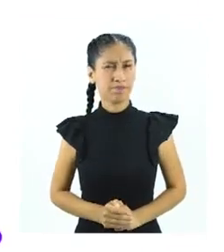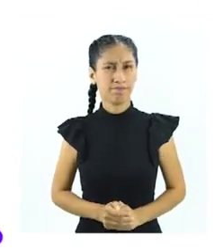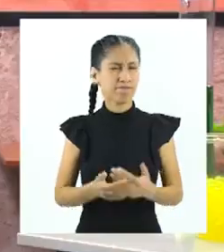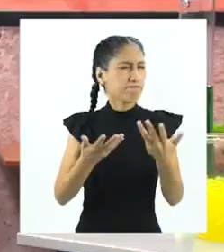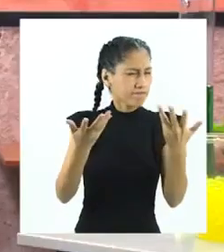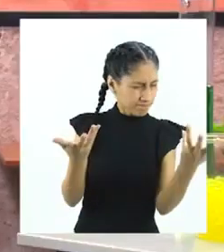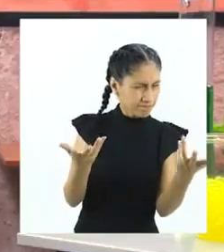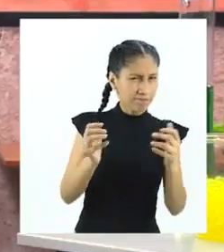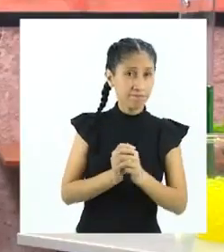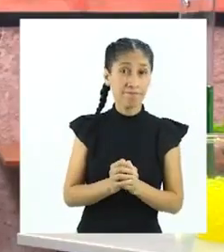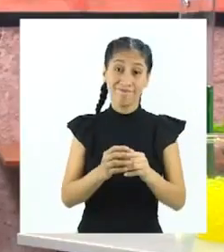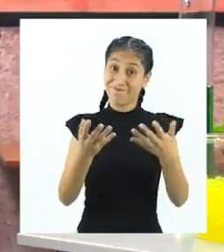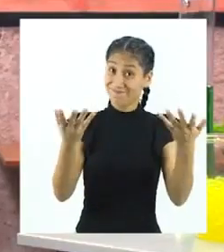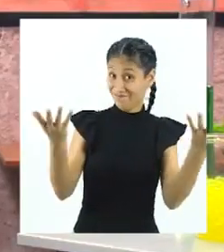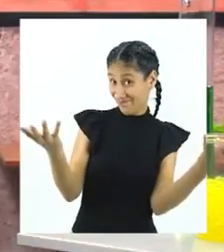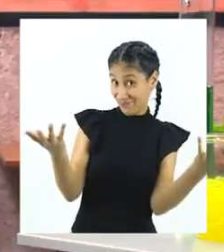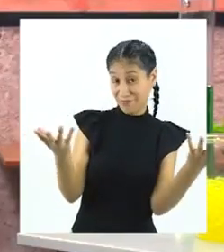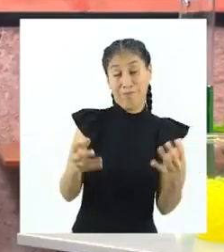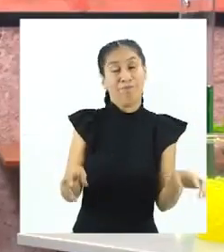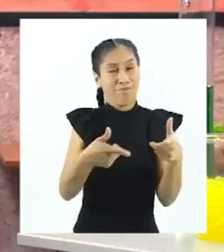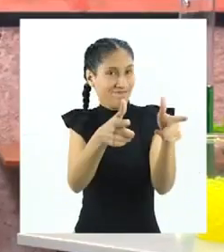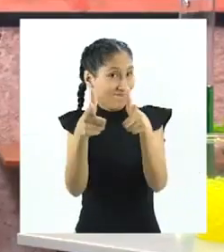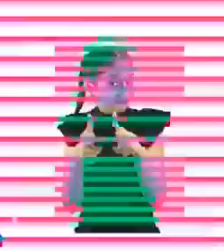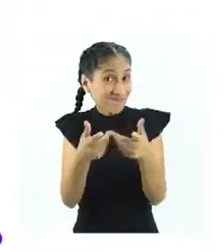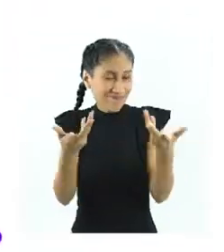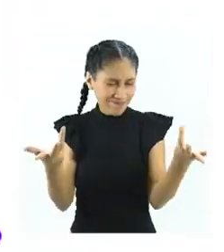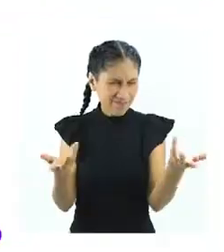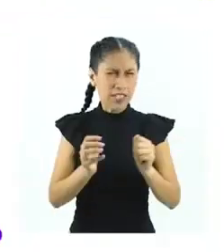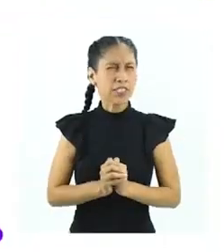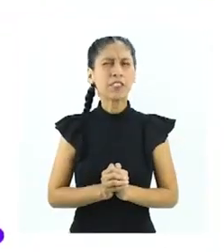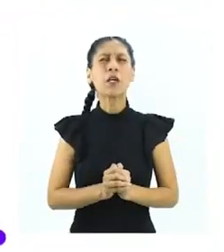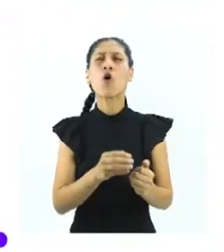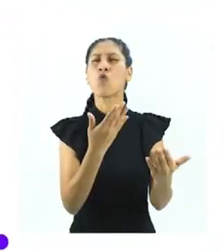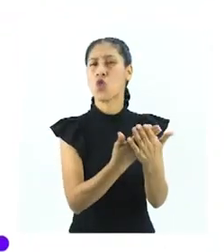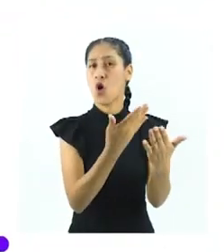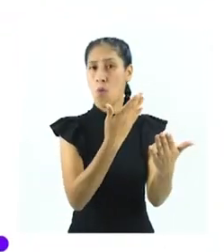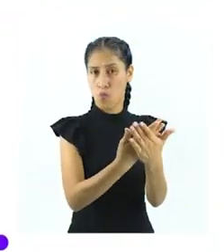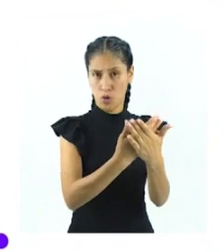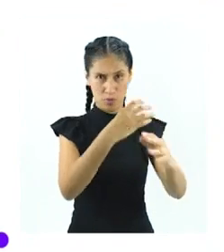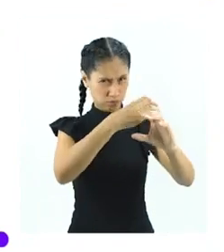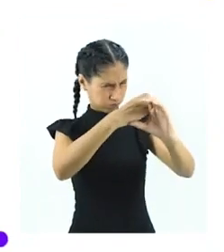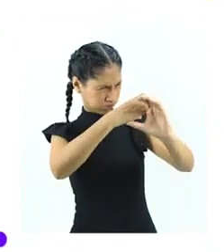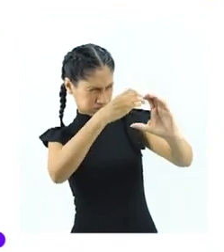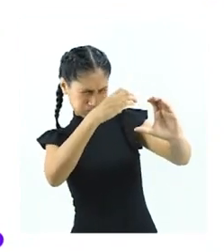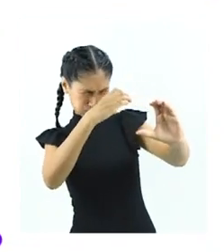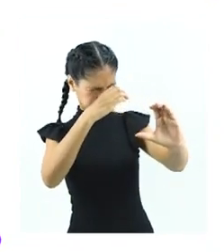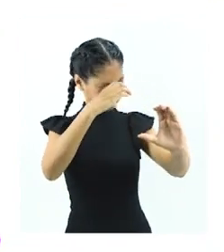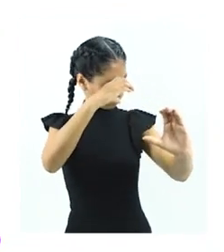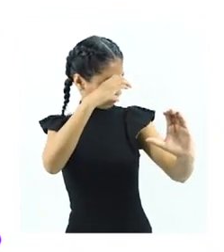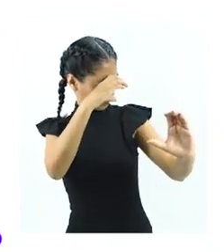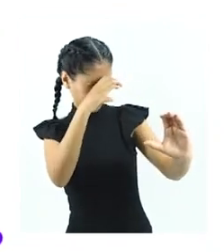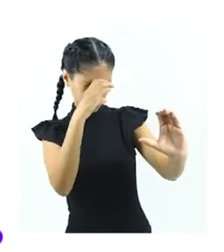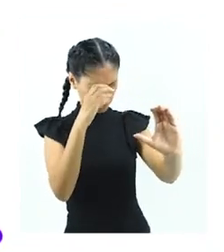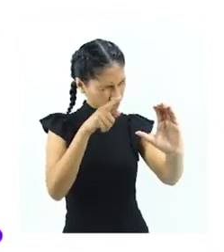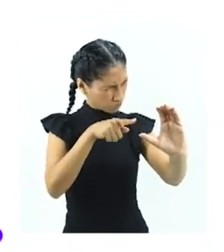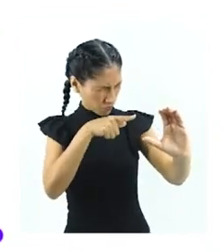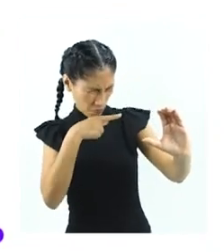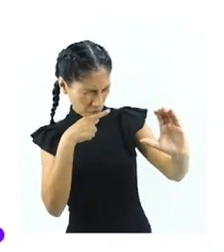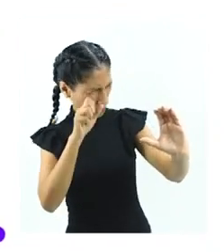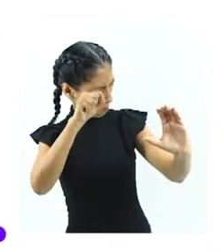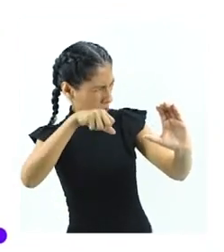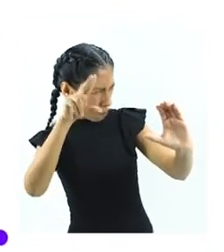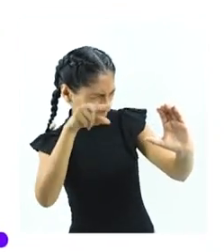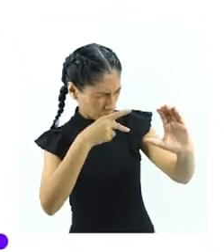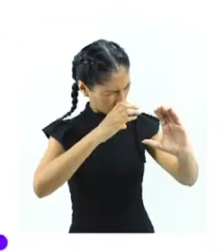diferenciadas. ¡Ajá! Por algo es controlado. Se trata de una prueba científica realizada bajo condiciones controladas,